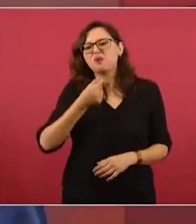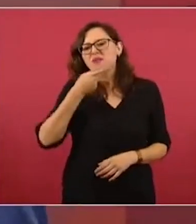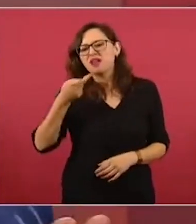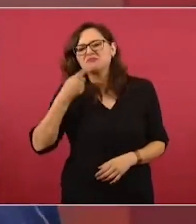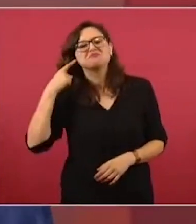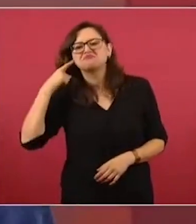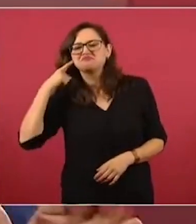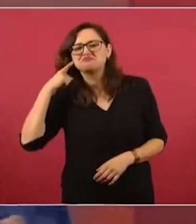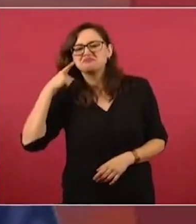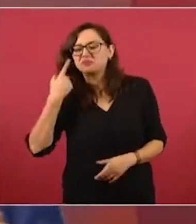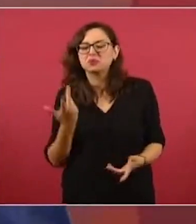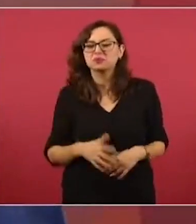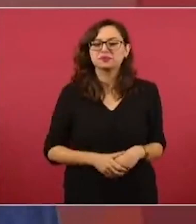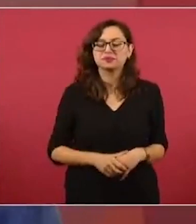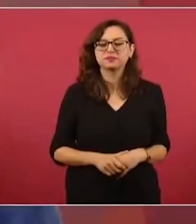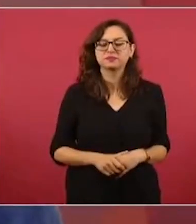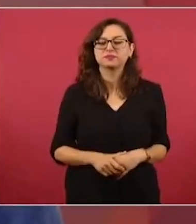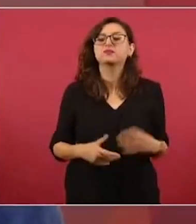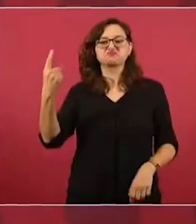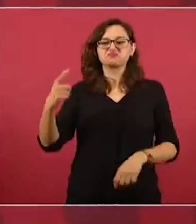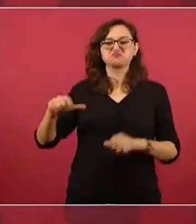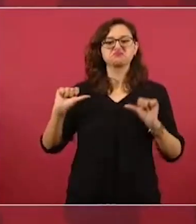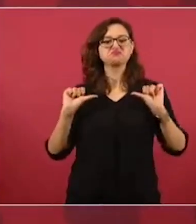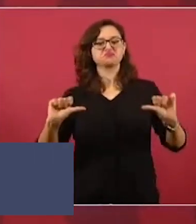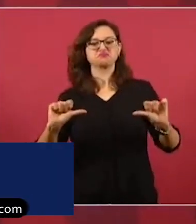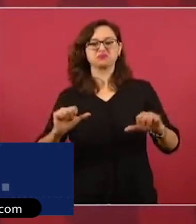caso de que se cometan delitos graves, pueden ser enjuiciados.